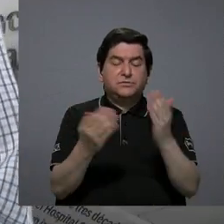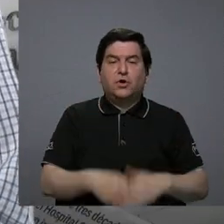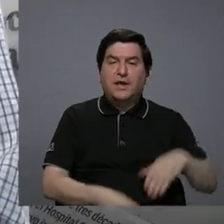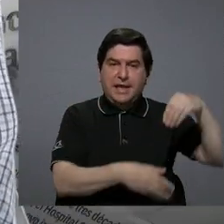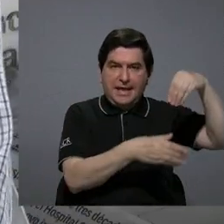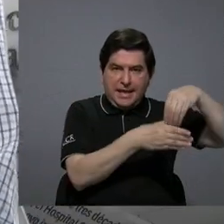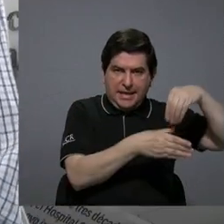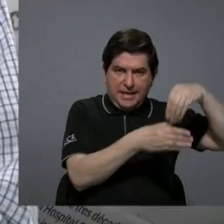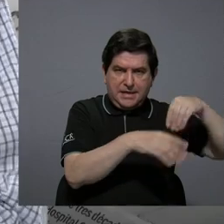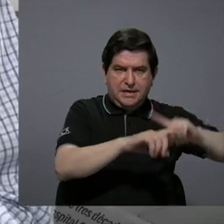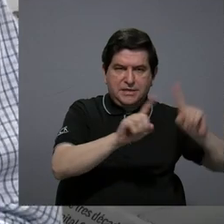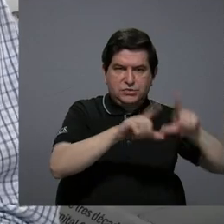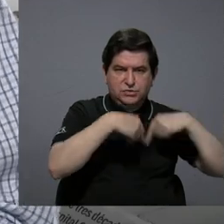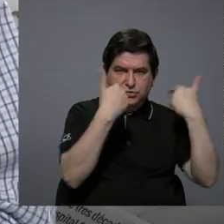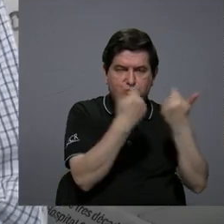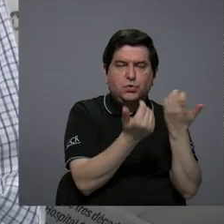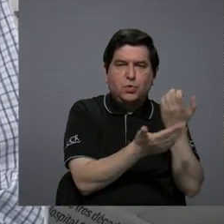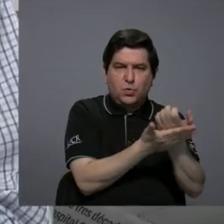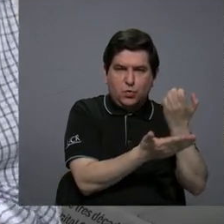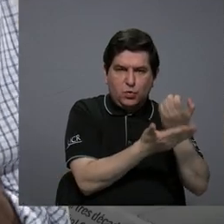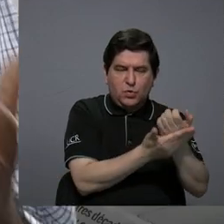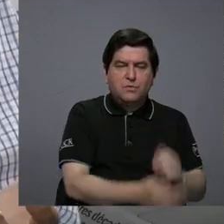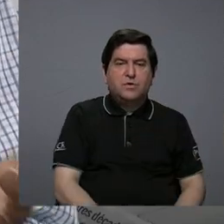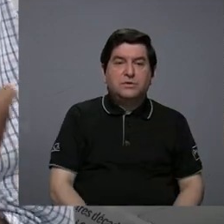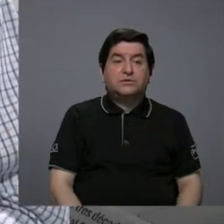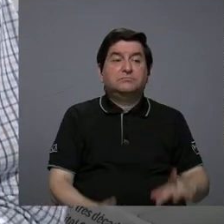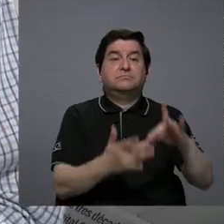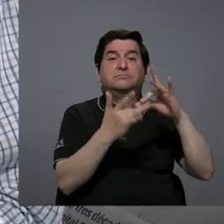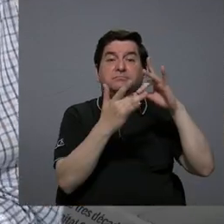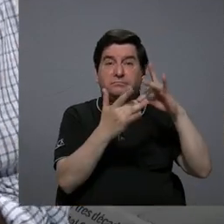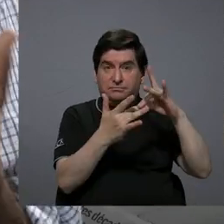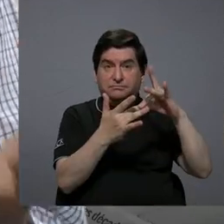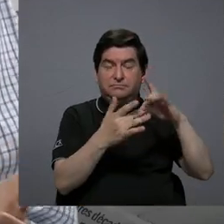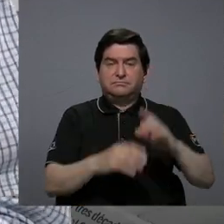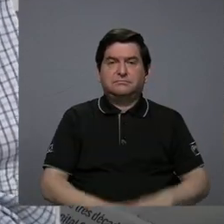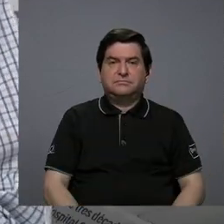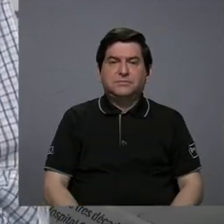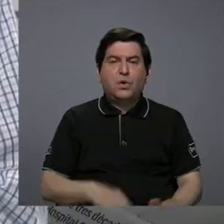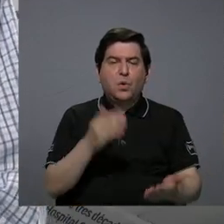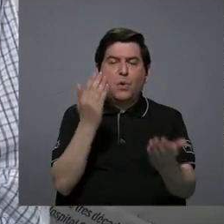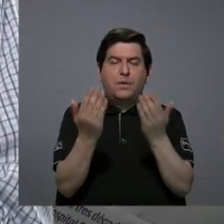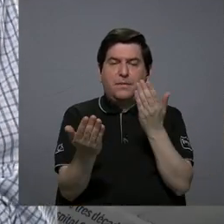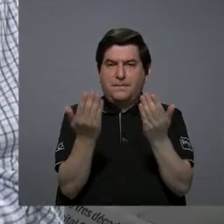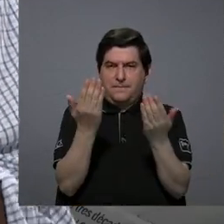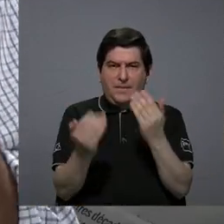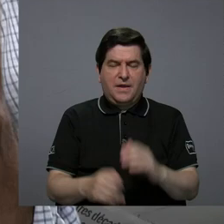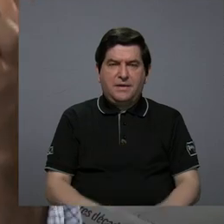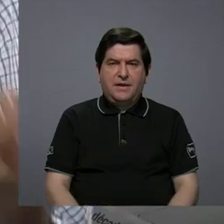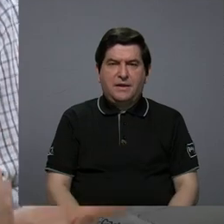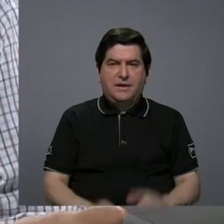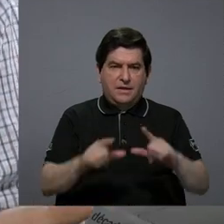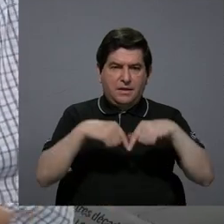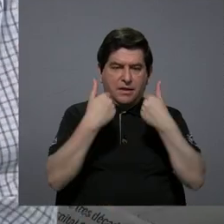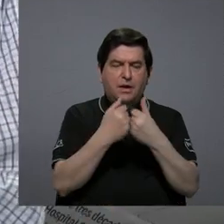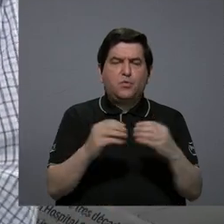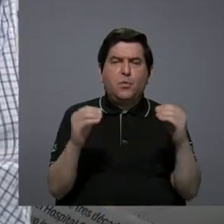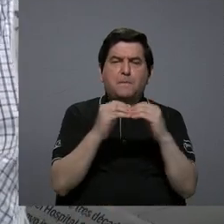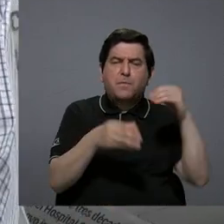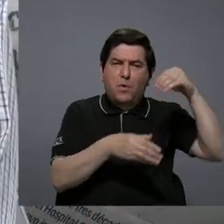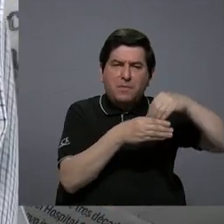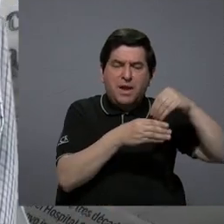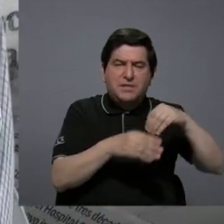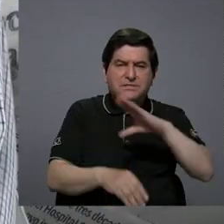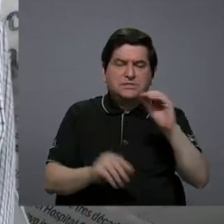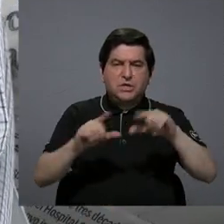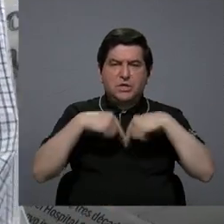ingresos de distintos grupos económicos y particularmente compara el grupo de mayores ingresos con